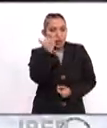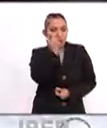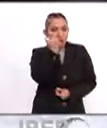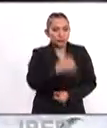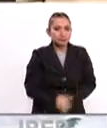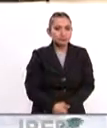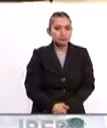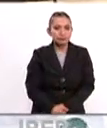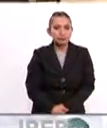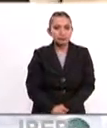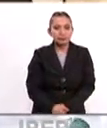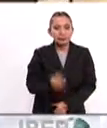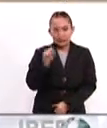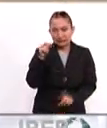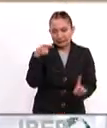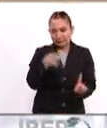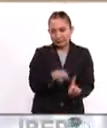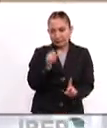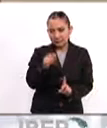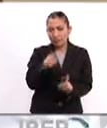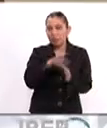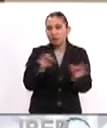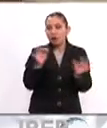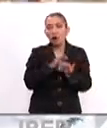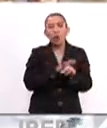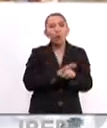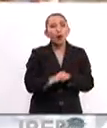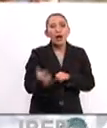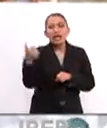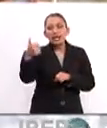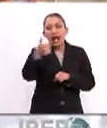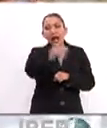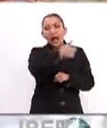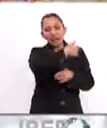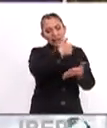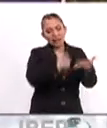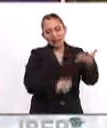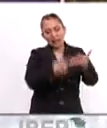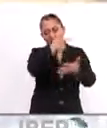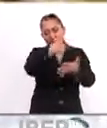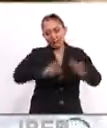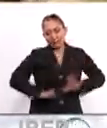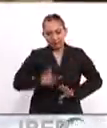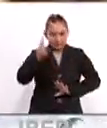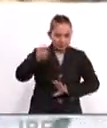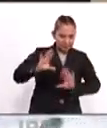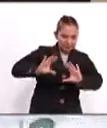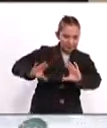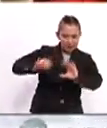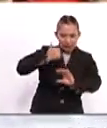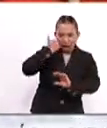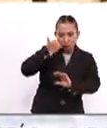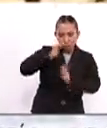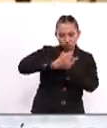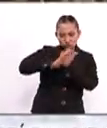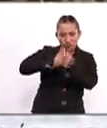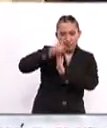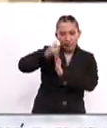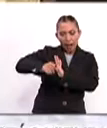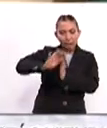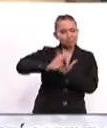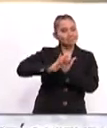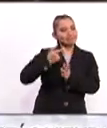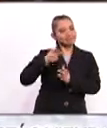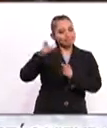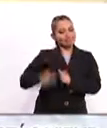estudiantes. En este sentido, explicó cuáles son cada uno de los seis rasgos que buscan desarrollar en sus estudiantes para